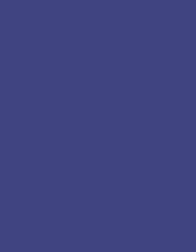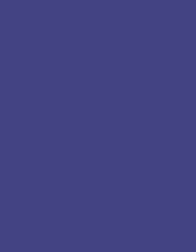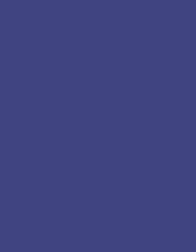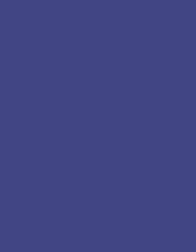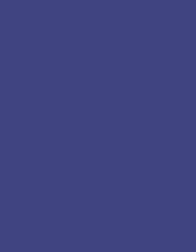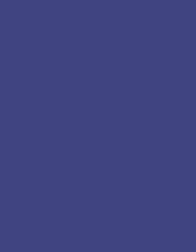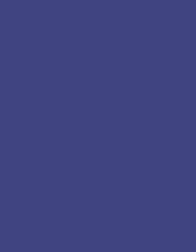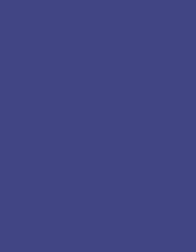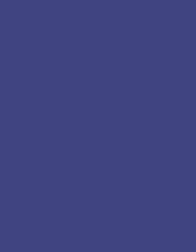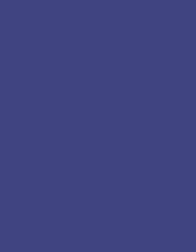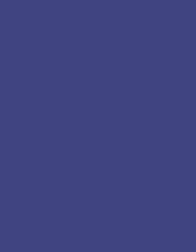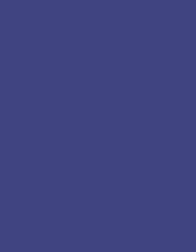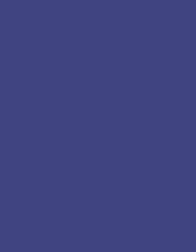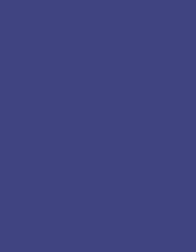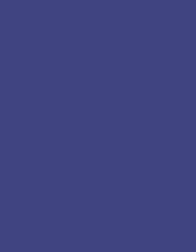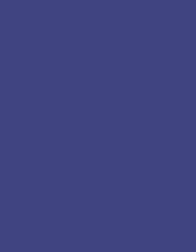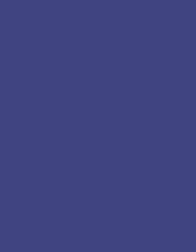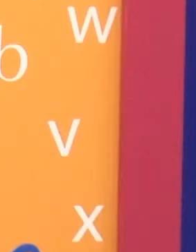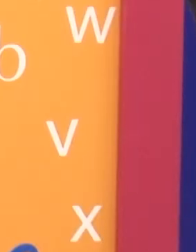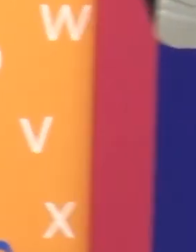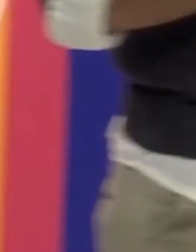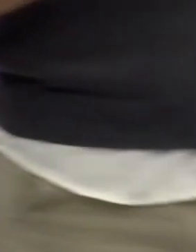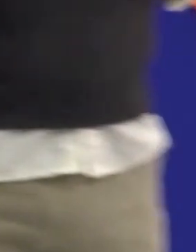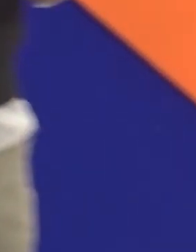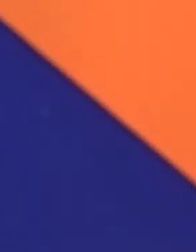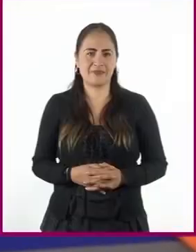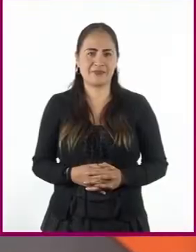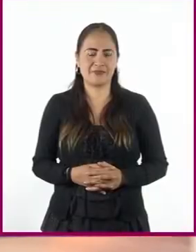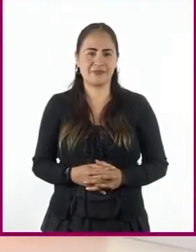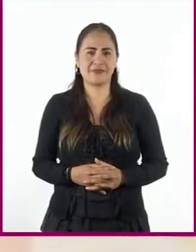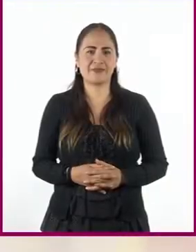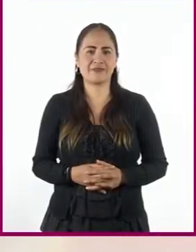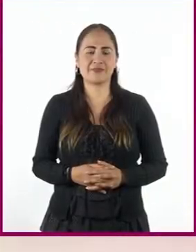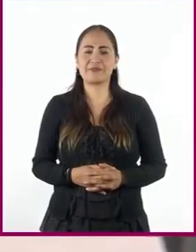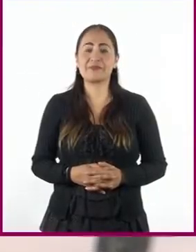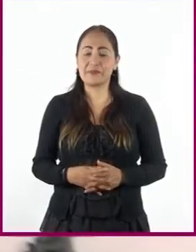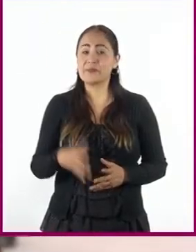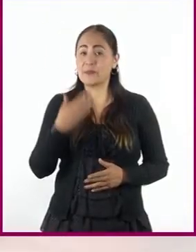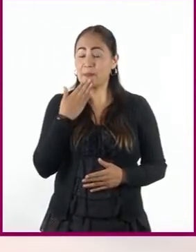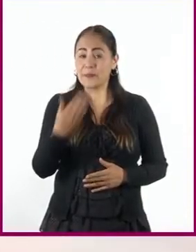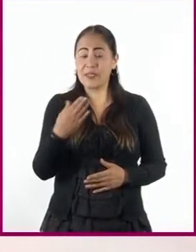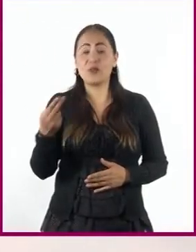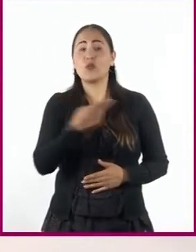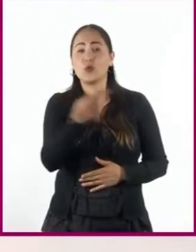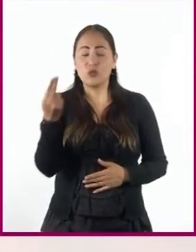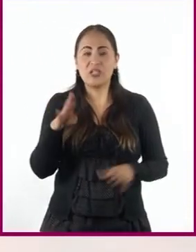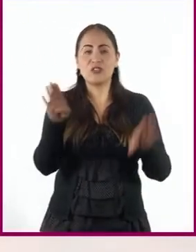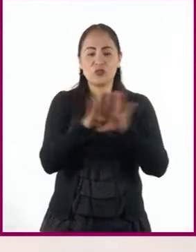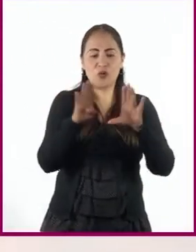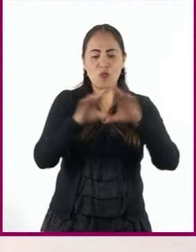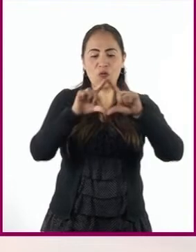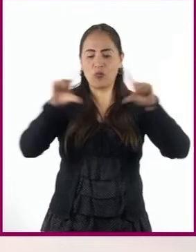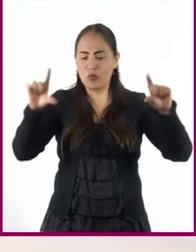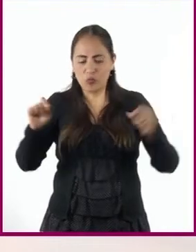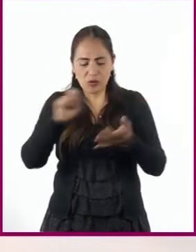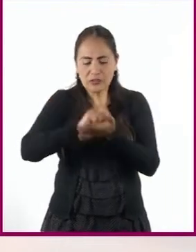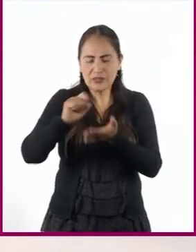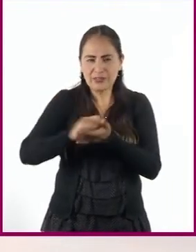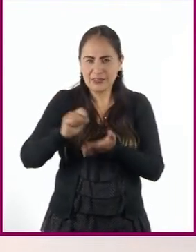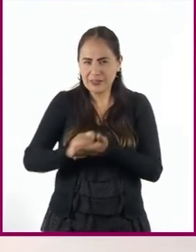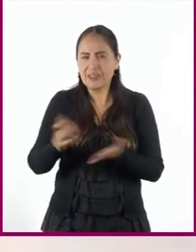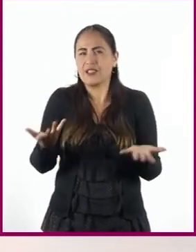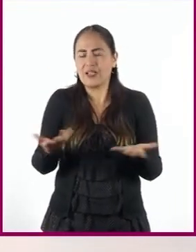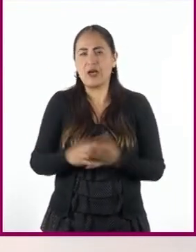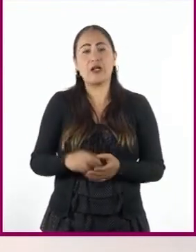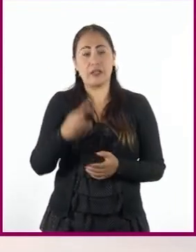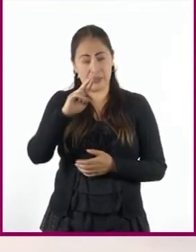aliado para mantener la buena salud. Muy bien. ¿Y ustedes cómo construyeron sus párrafos? Tengan presente que